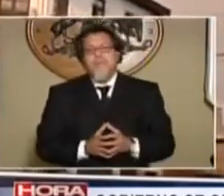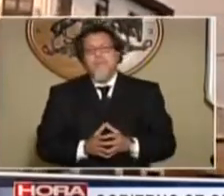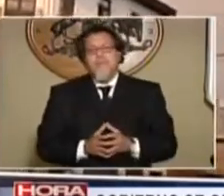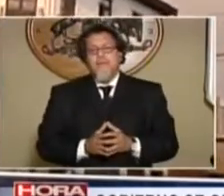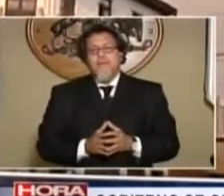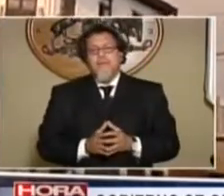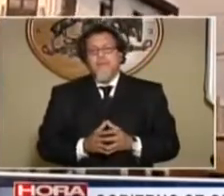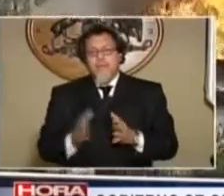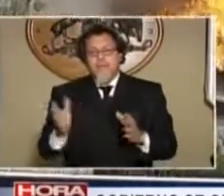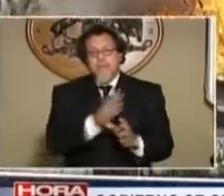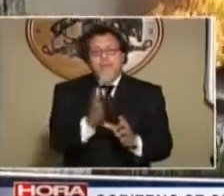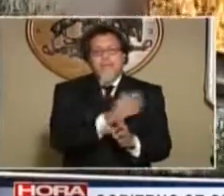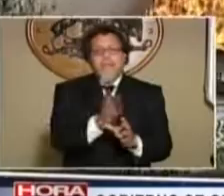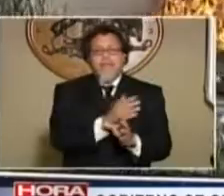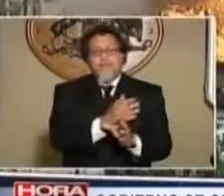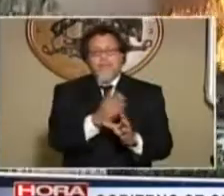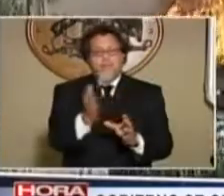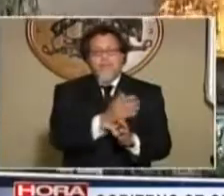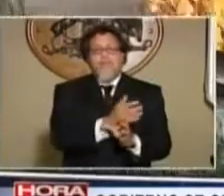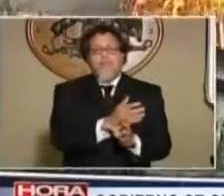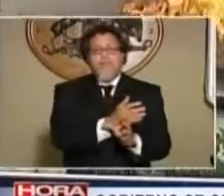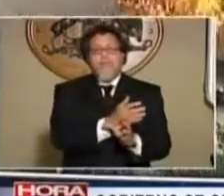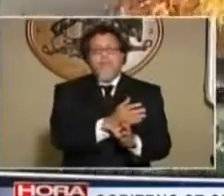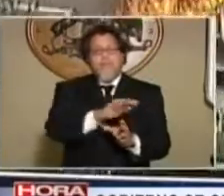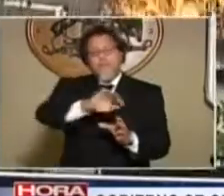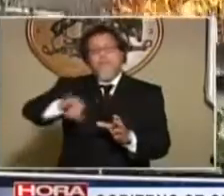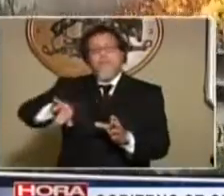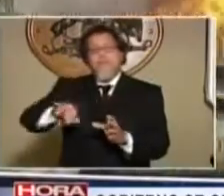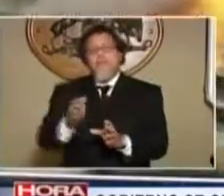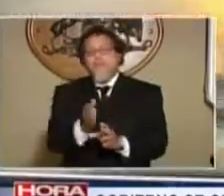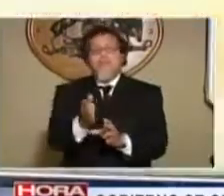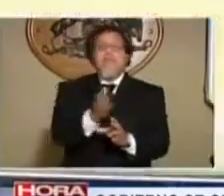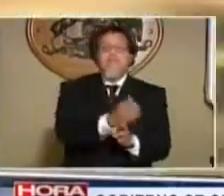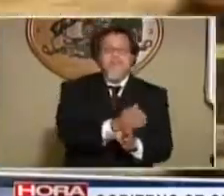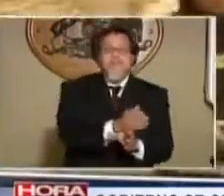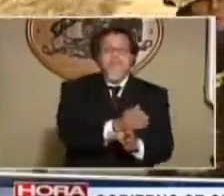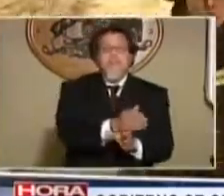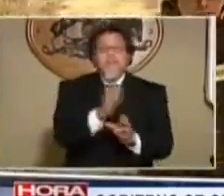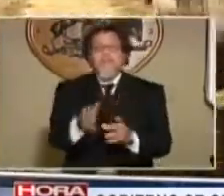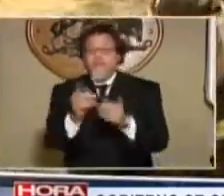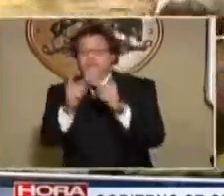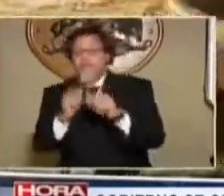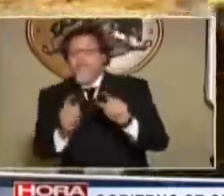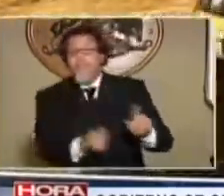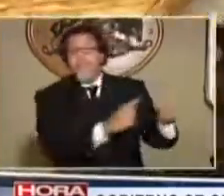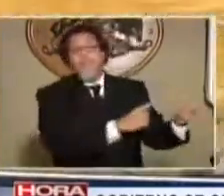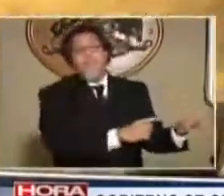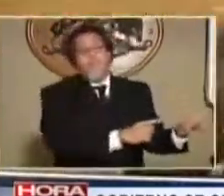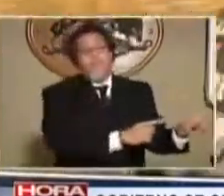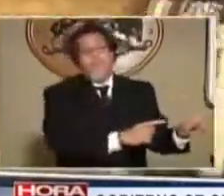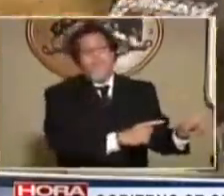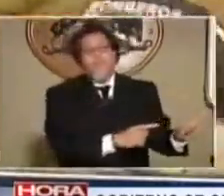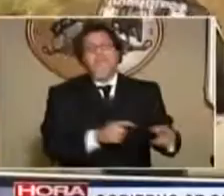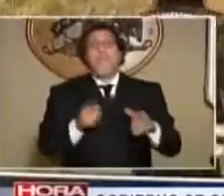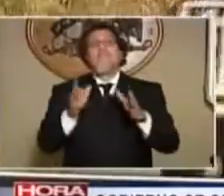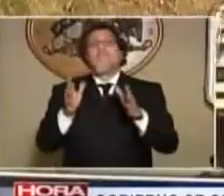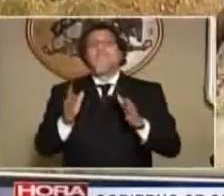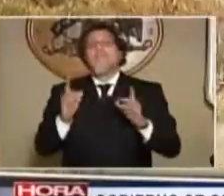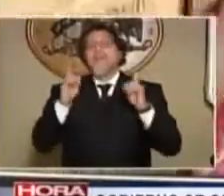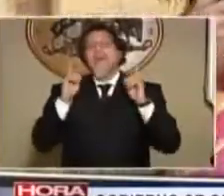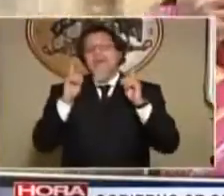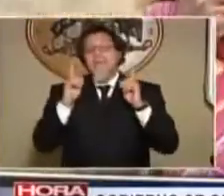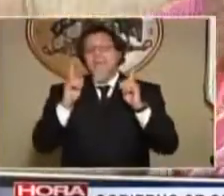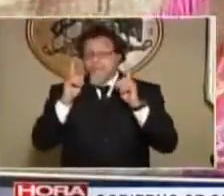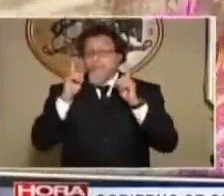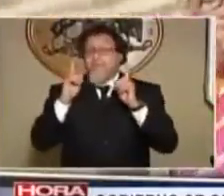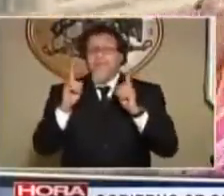uno de esta entrevista. Creo que hay que despejar quiénes son los que realmente tienen el problema, cuáles son los regulares, cuáles son que están en peligro, cuáles son los que están voluntariamente a desplazarse, y qué